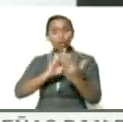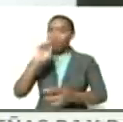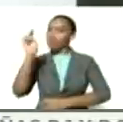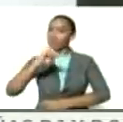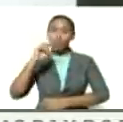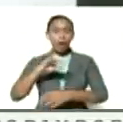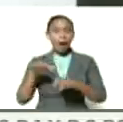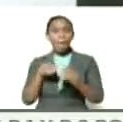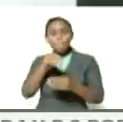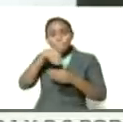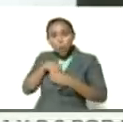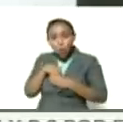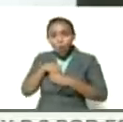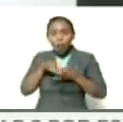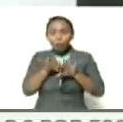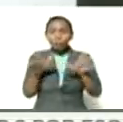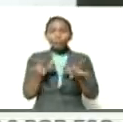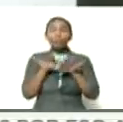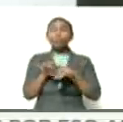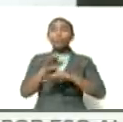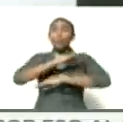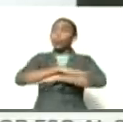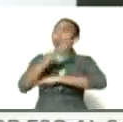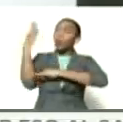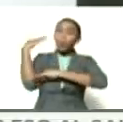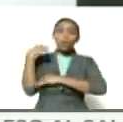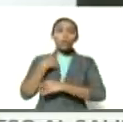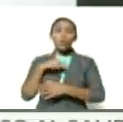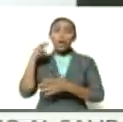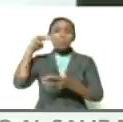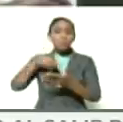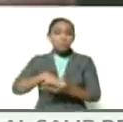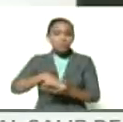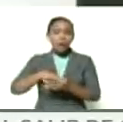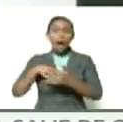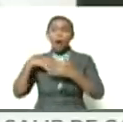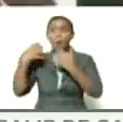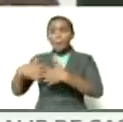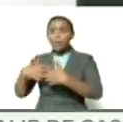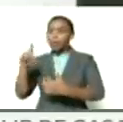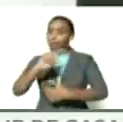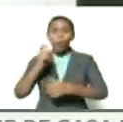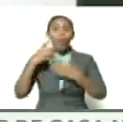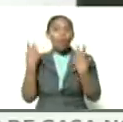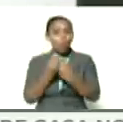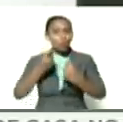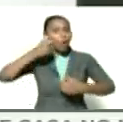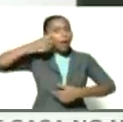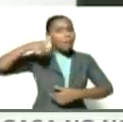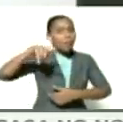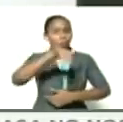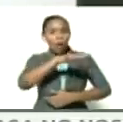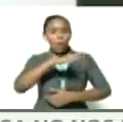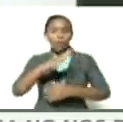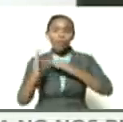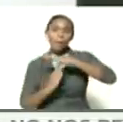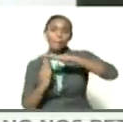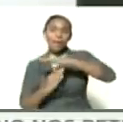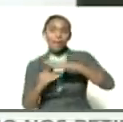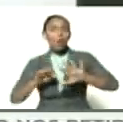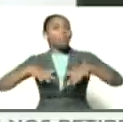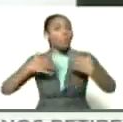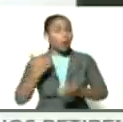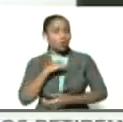oficinas, nunca encerrado en el aire acondicionado, nunca rodeado de los empresarios, sino con el pueblo llano, con el pueblo de base del cual